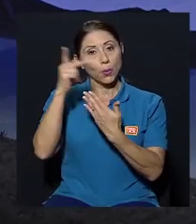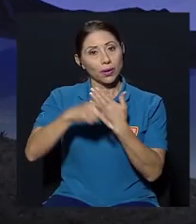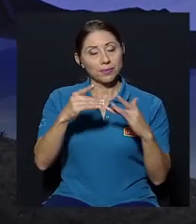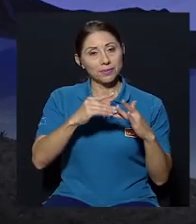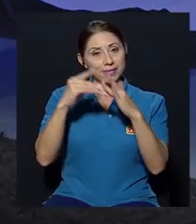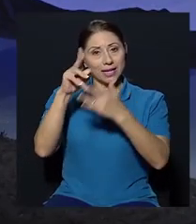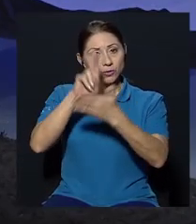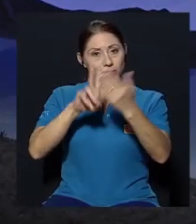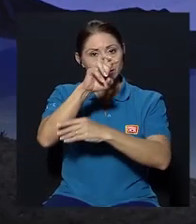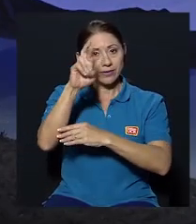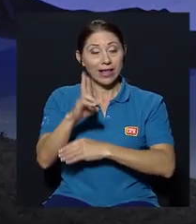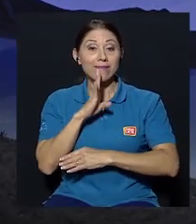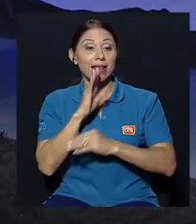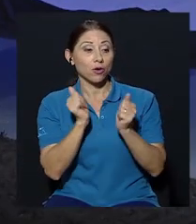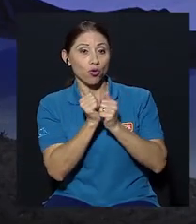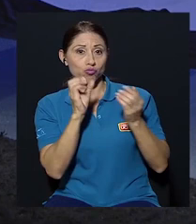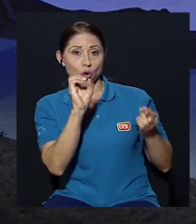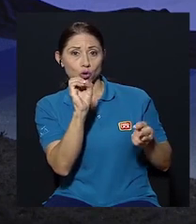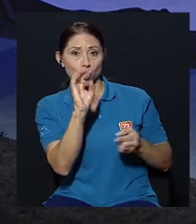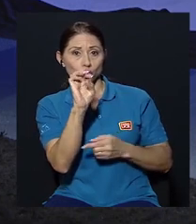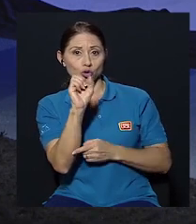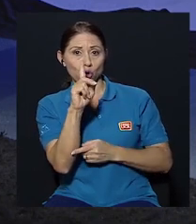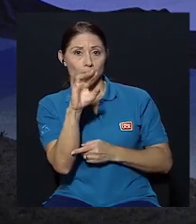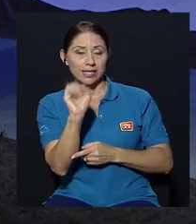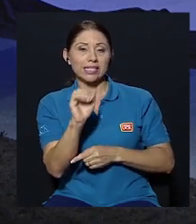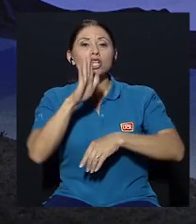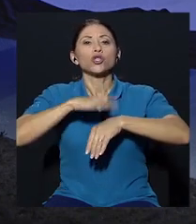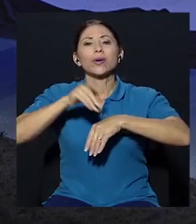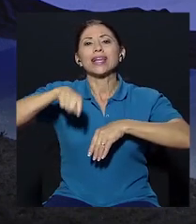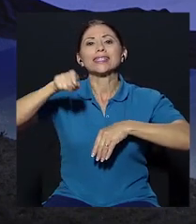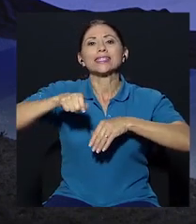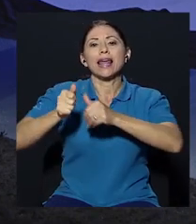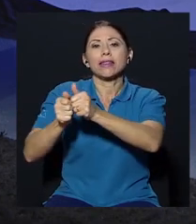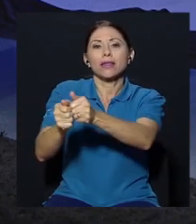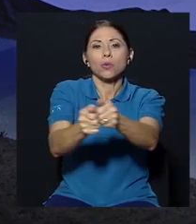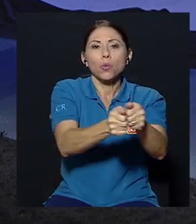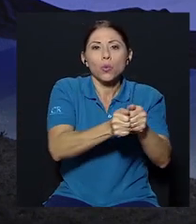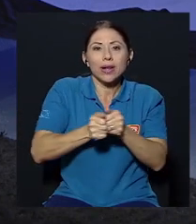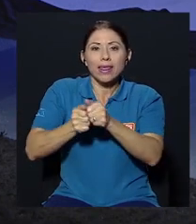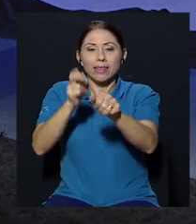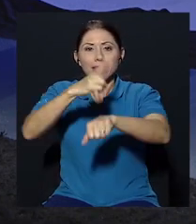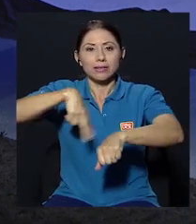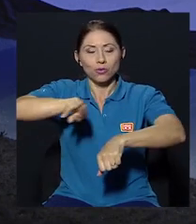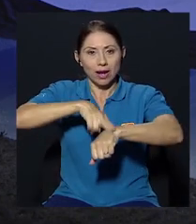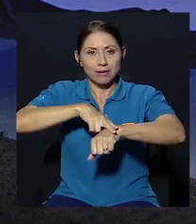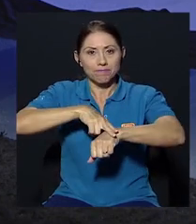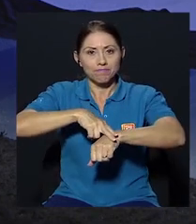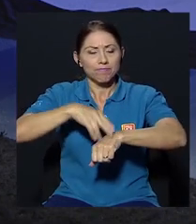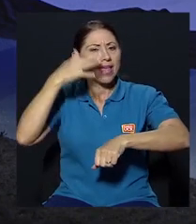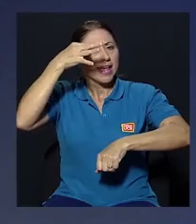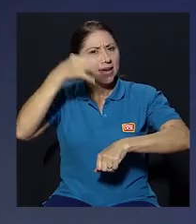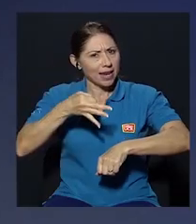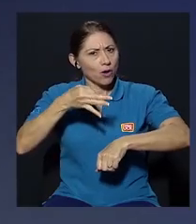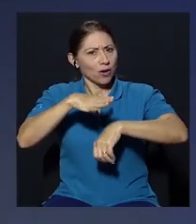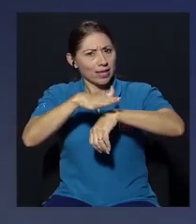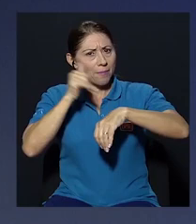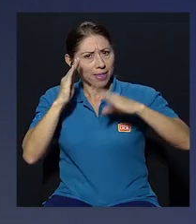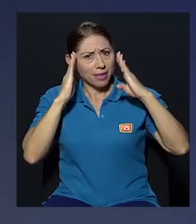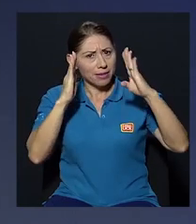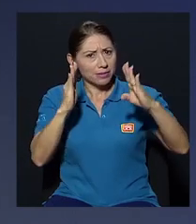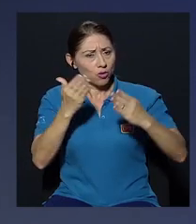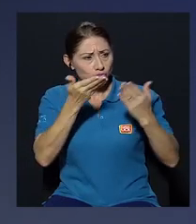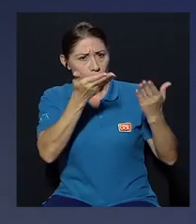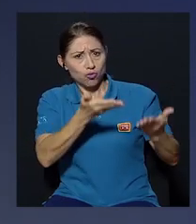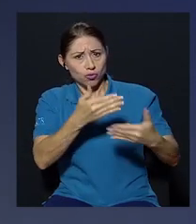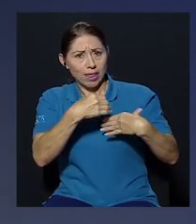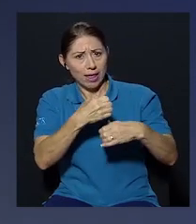estamos desde especiales universidad de costa rica hablando con Don Solís sobre la necesidad de una unidad nacional creo que merece la